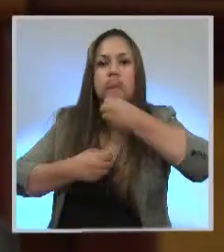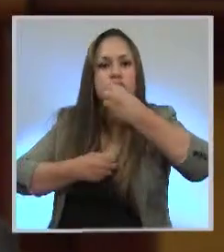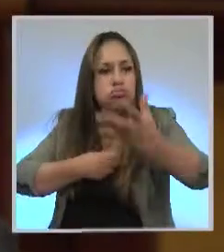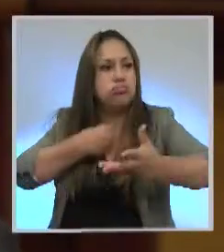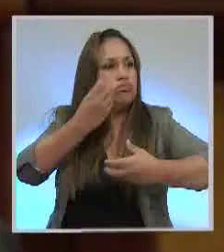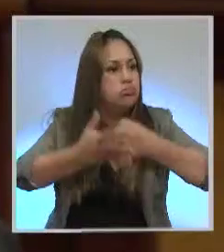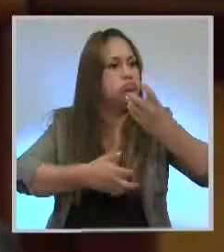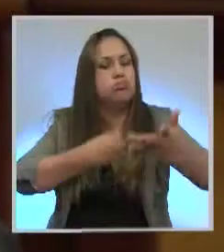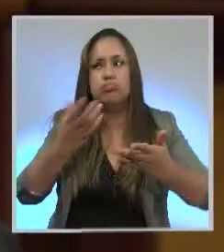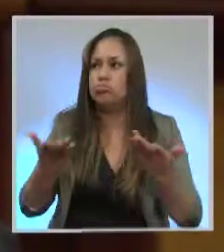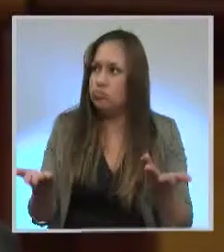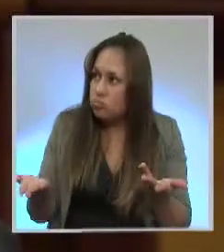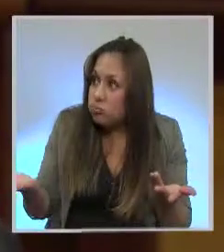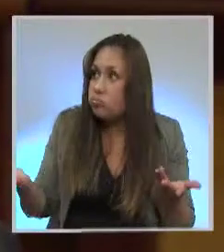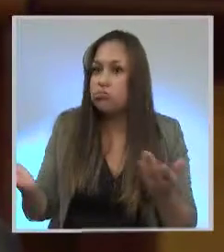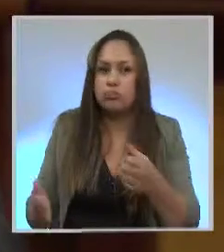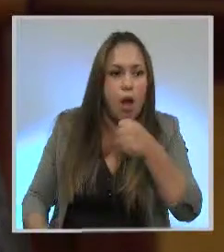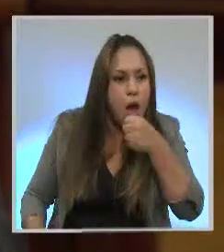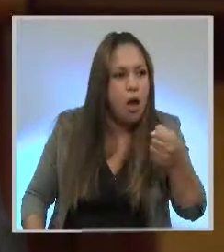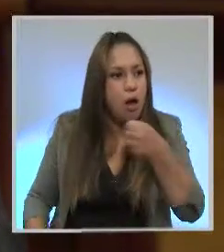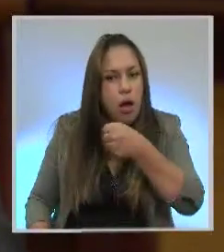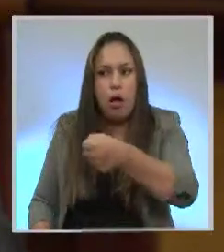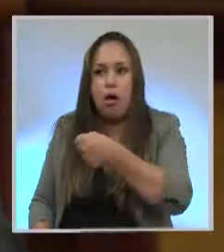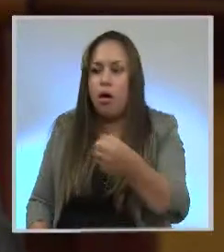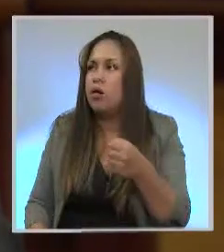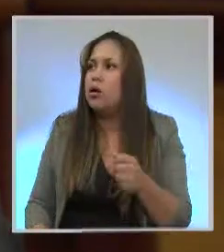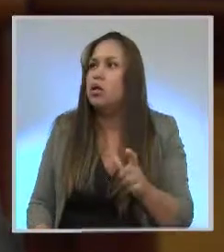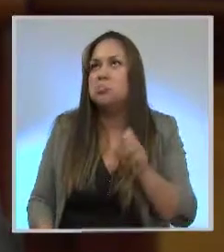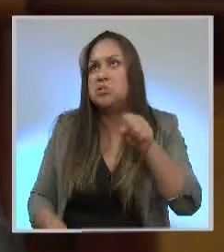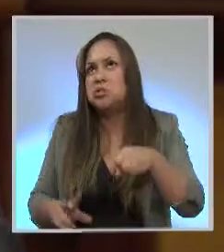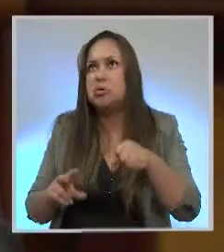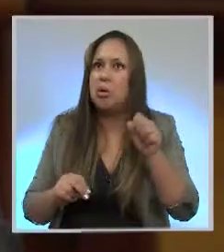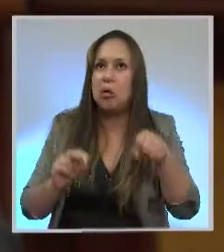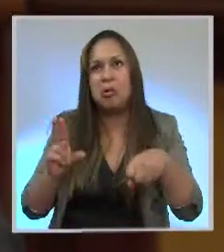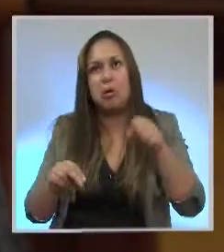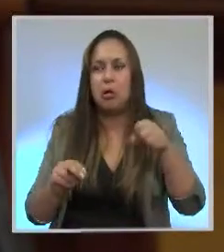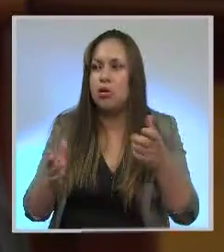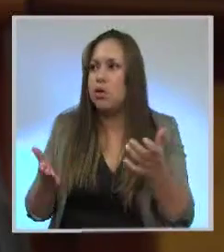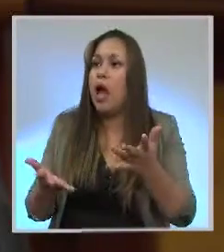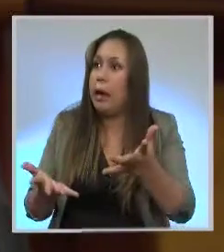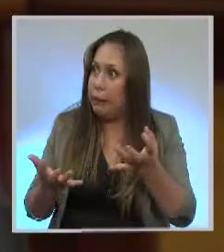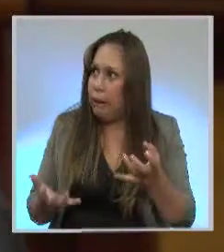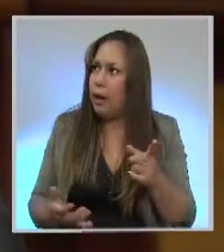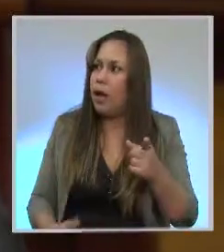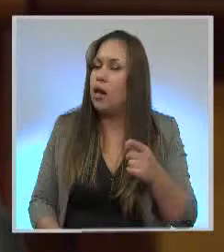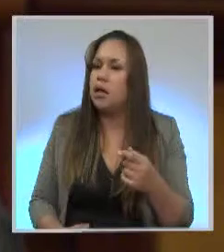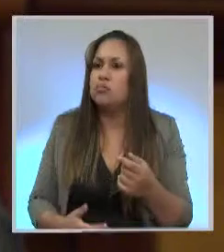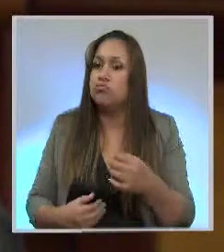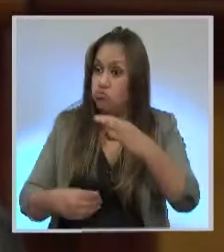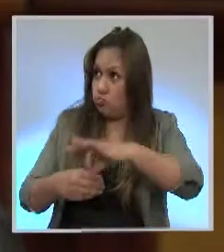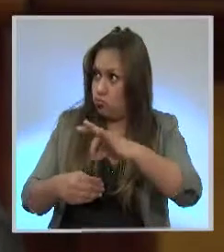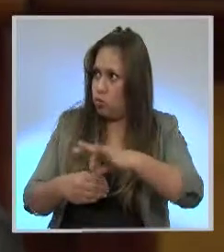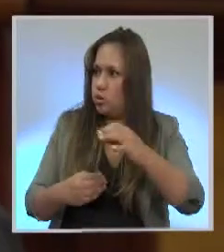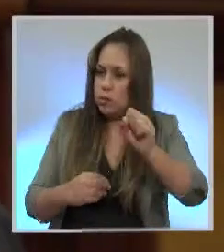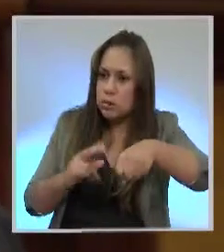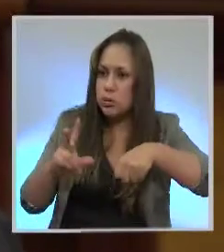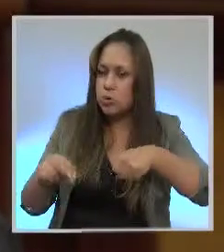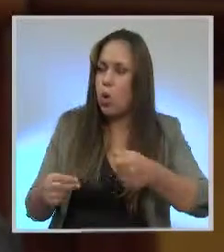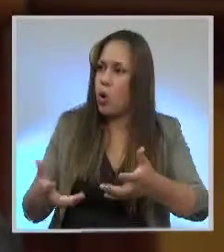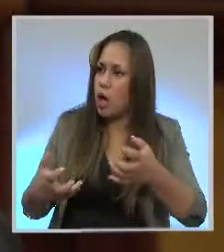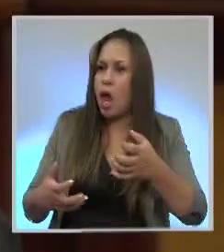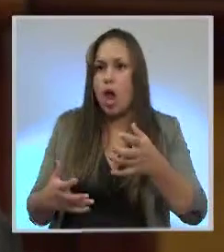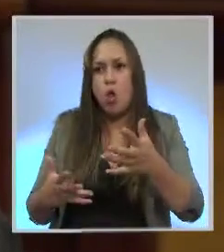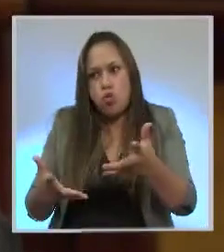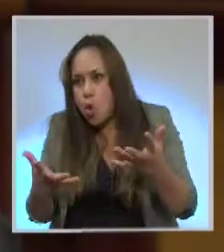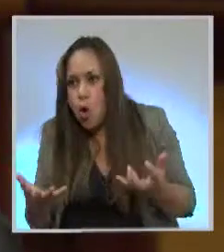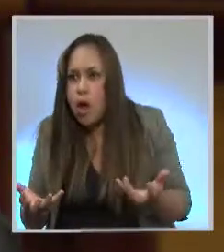encuestas, que entiendo también las tiene el gobierno, de que quiere ser consultado. El pronunciamiento de la Corte Constitucional está bien,